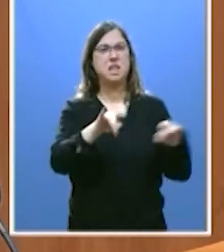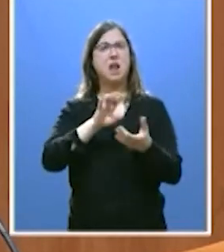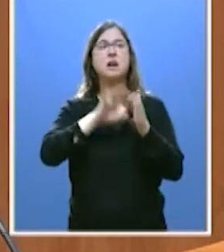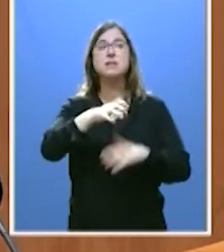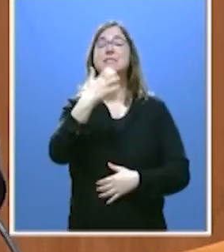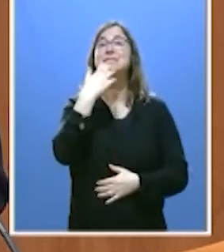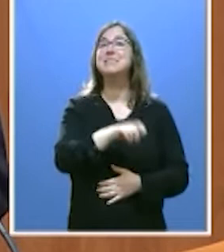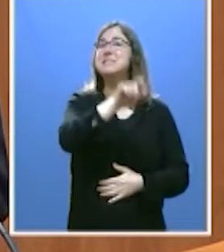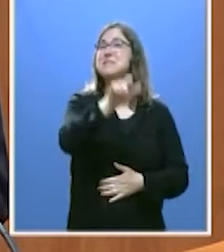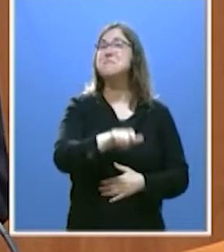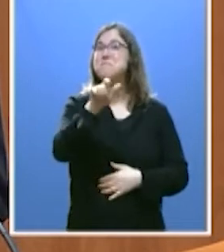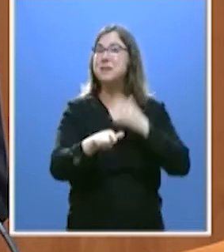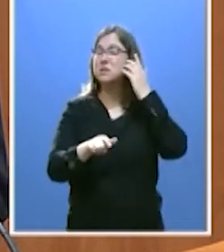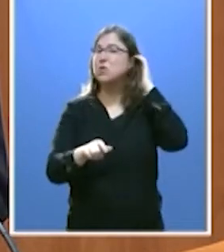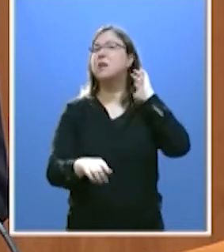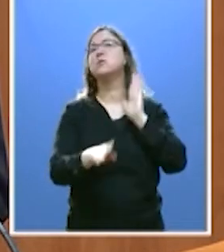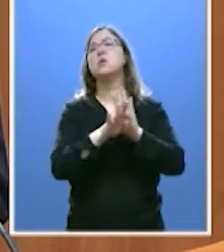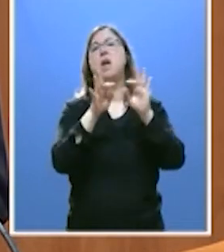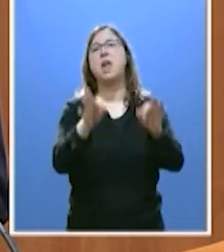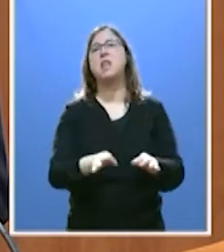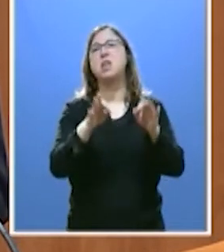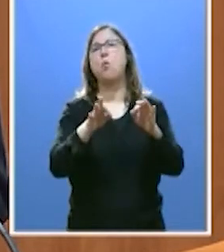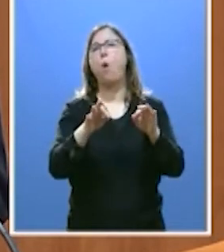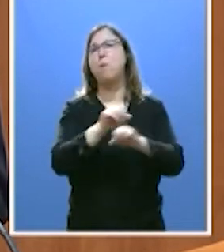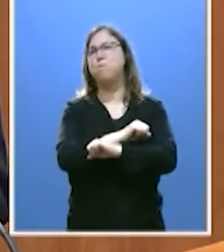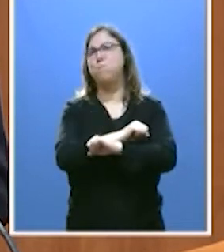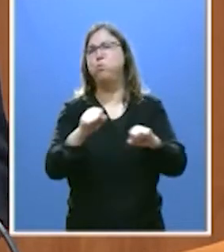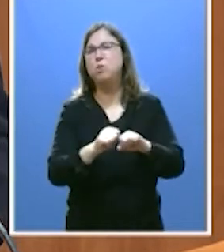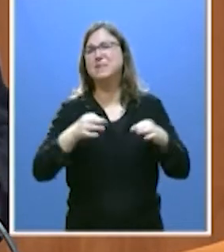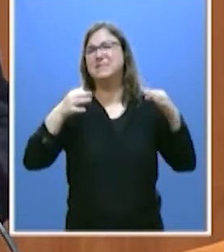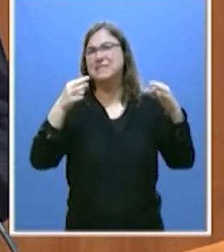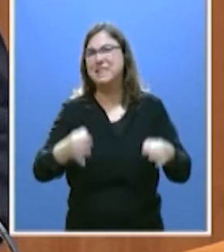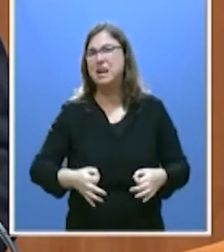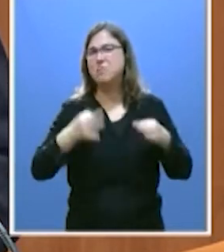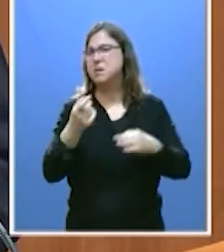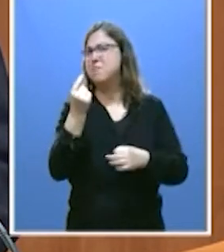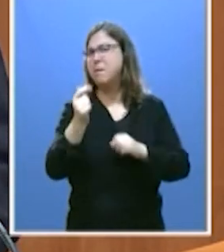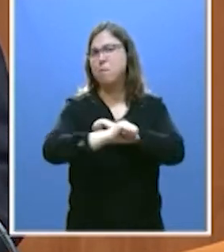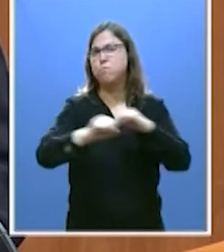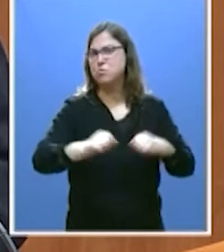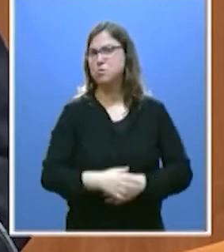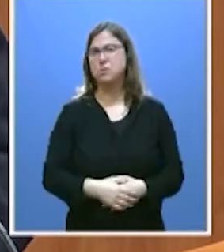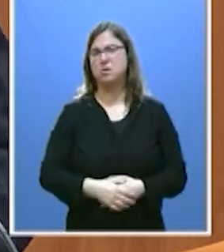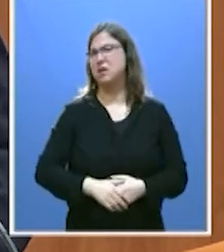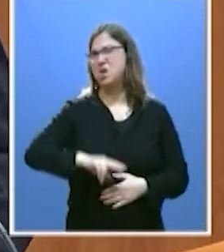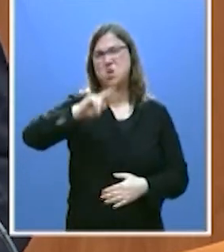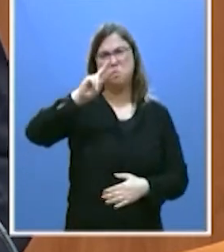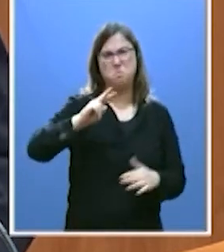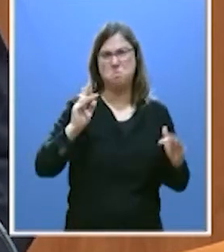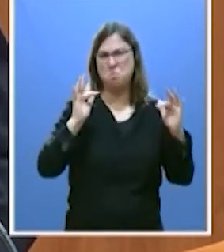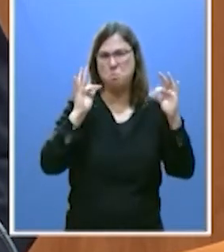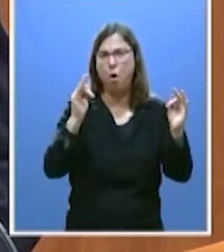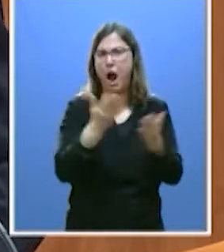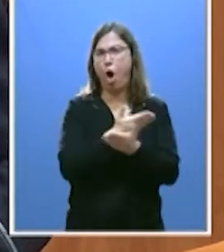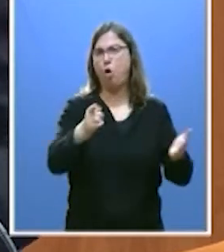si los ciudadanos siguen viéndonos como bombas de relojería siempre a punto de estallar, nunca más volverán a